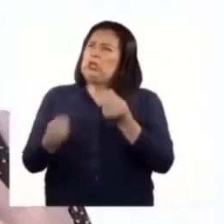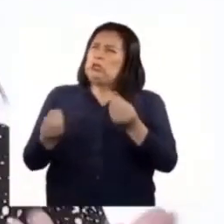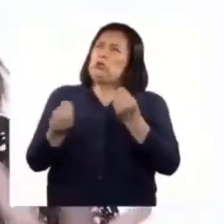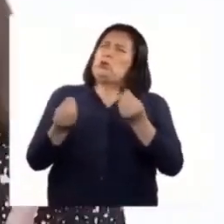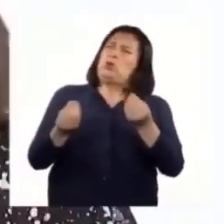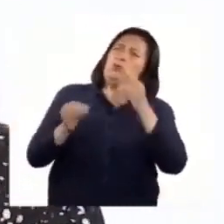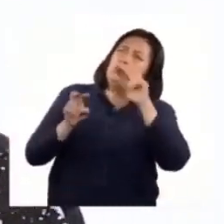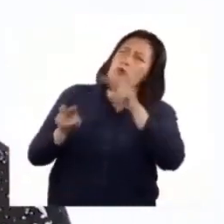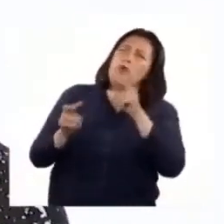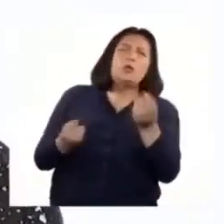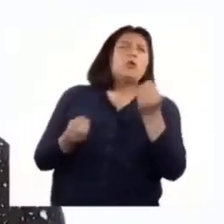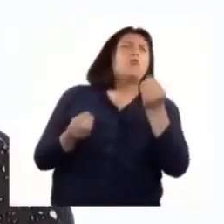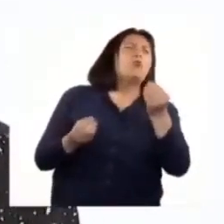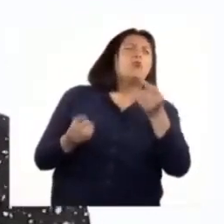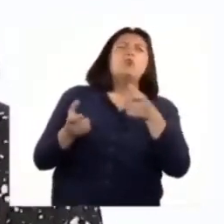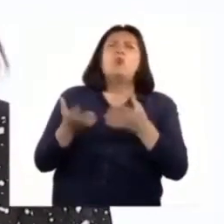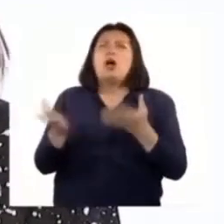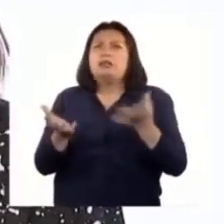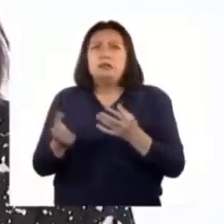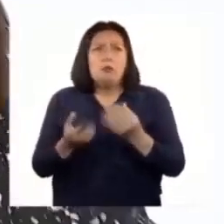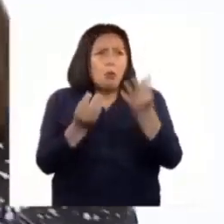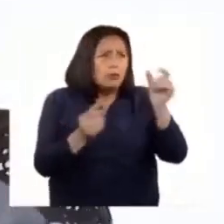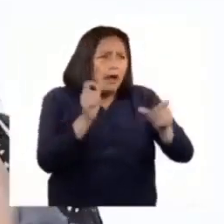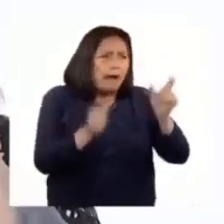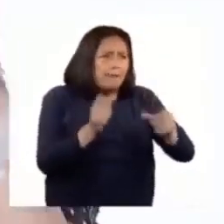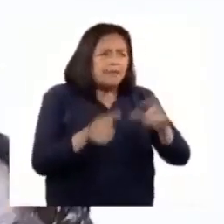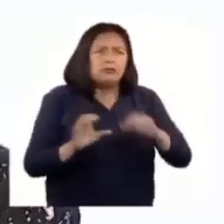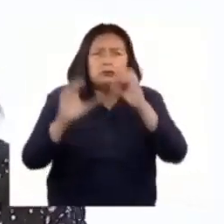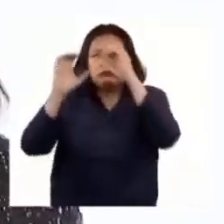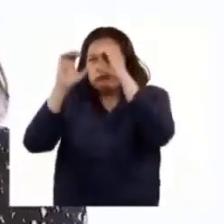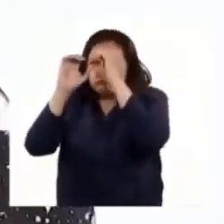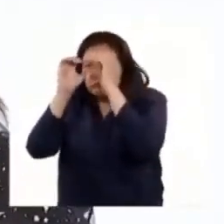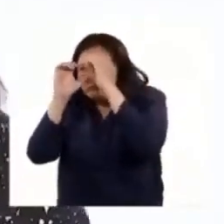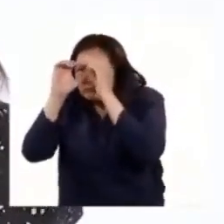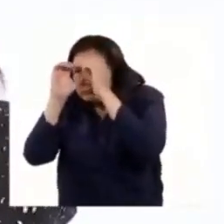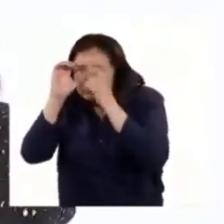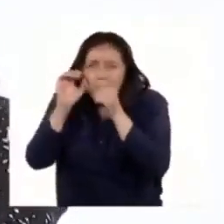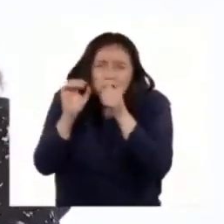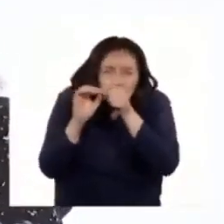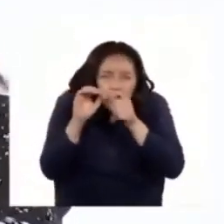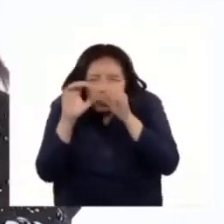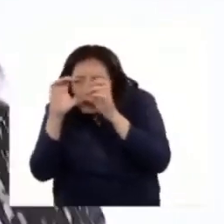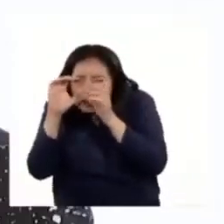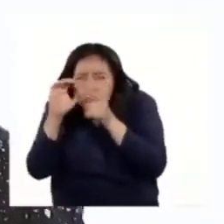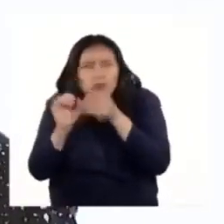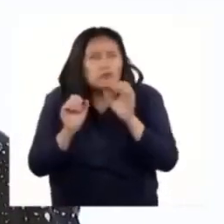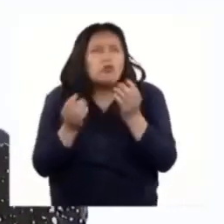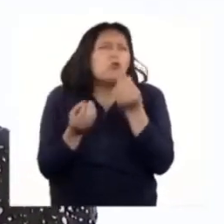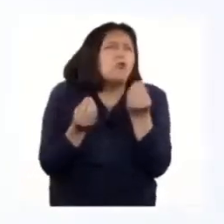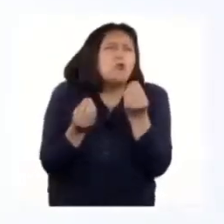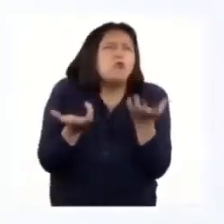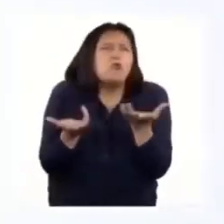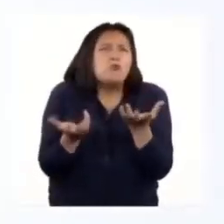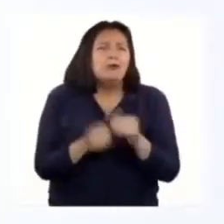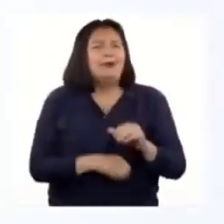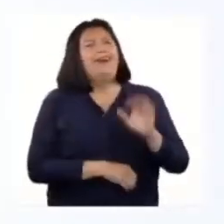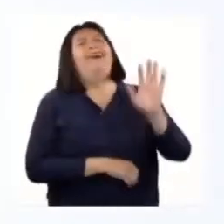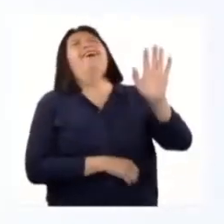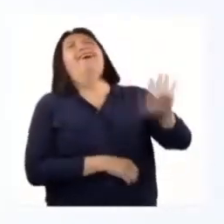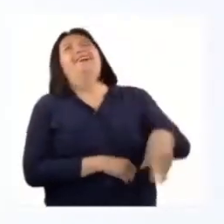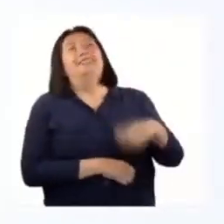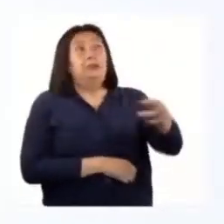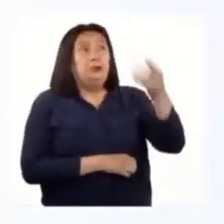observan? ¿Cómo los monitorean? Son muchas personas usando binoculares, observando así escondidos. ¿Cómo hacen? B. ¿Te